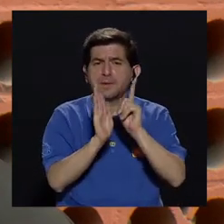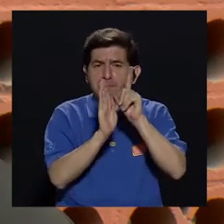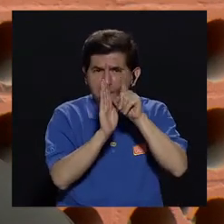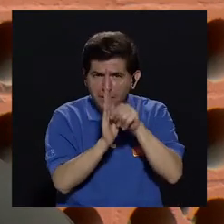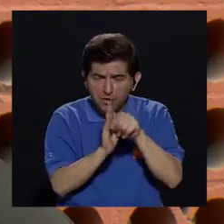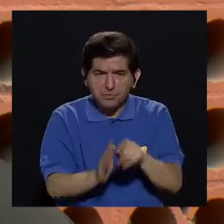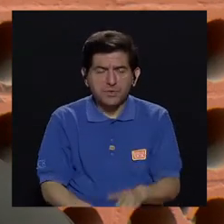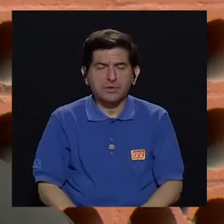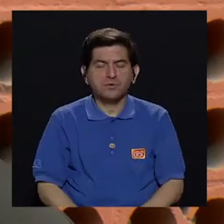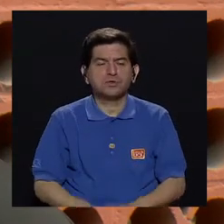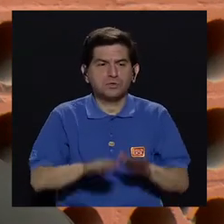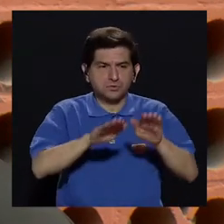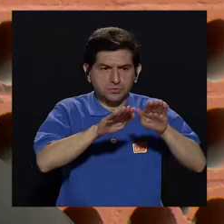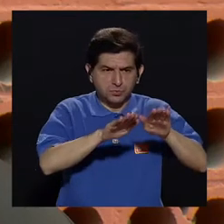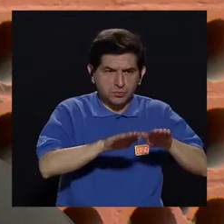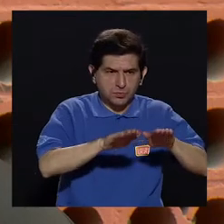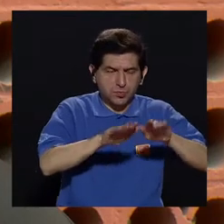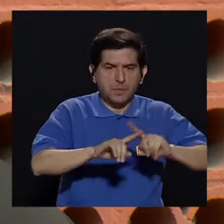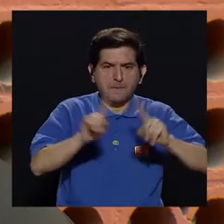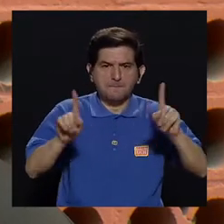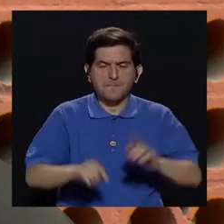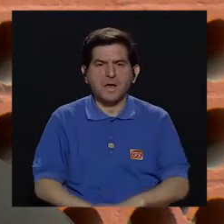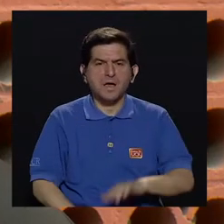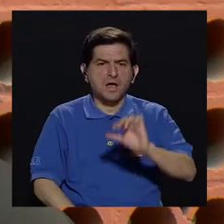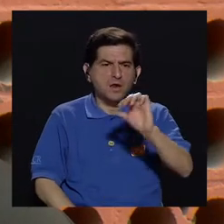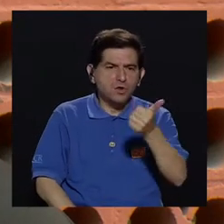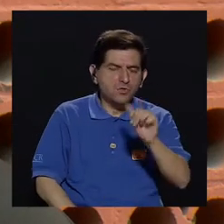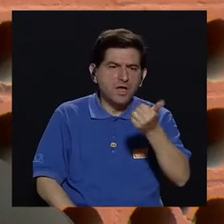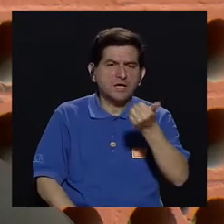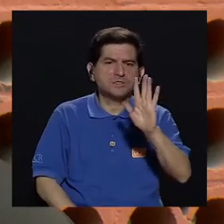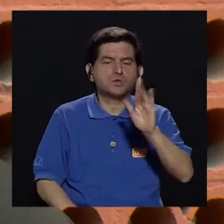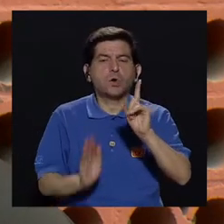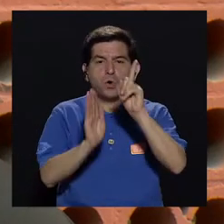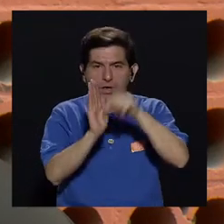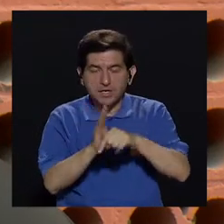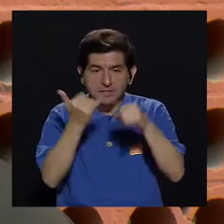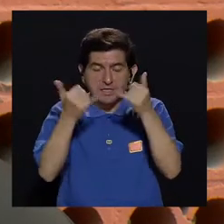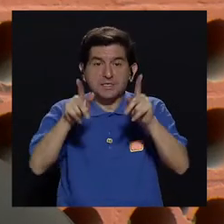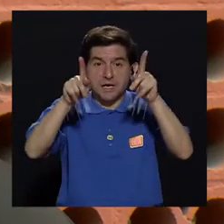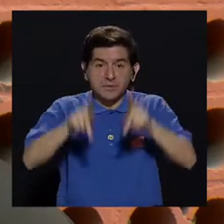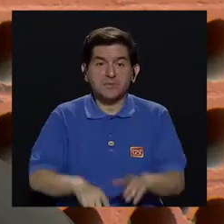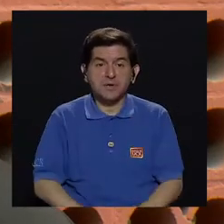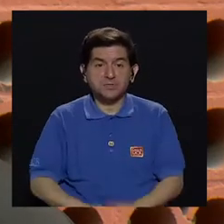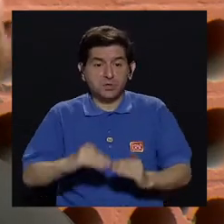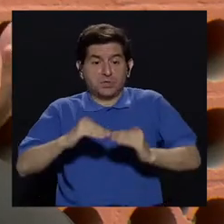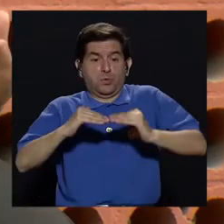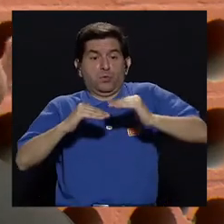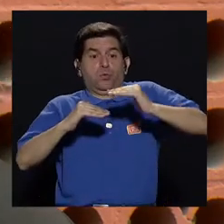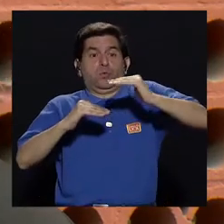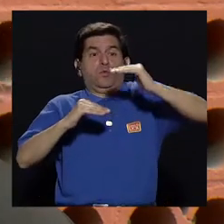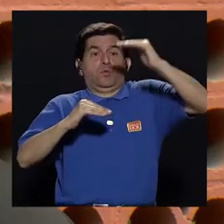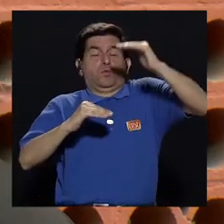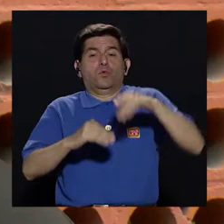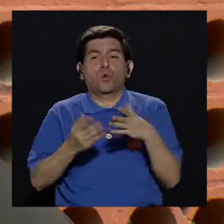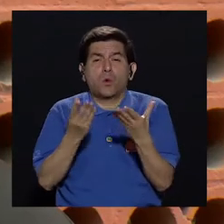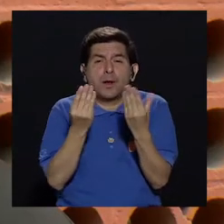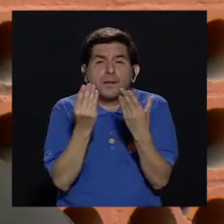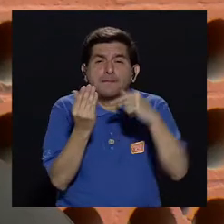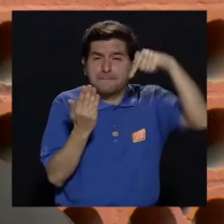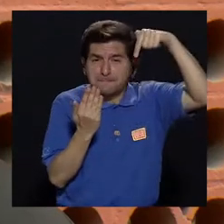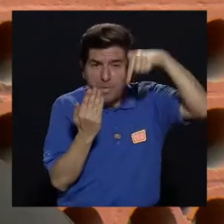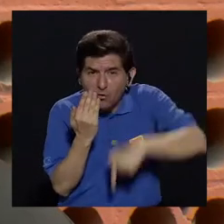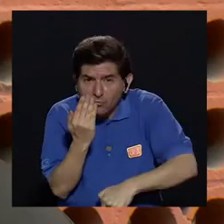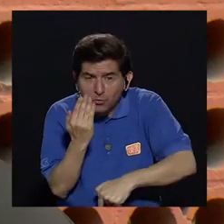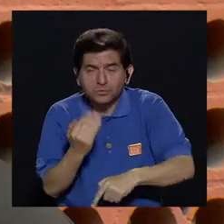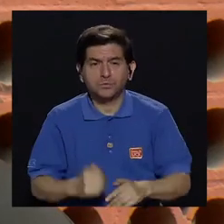primeros minutos va a ser más tranquilo, pero alrededor de los 10, 15 minutos la persona va a estar en lo máximo del ataque de